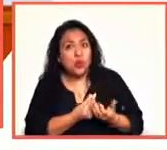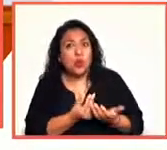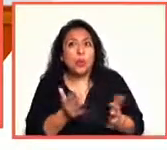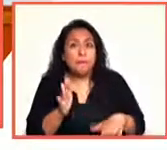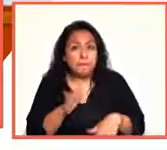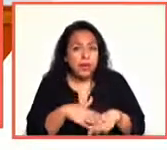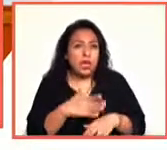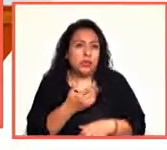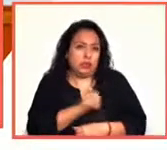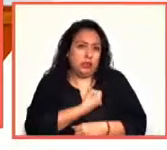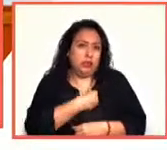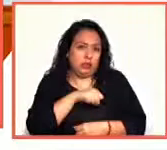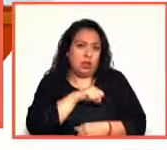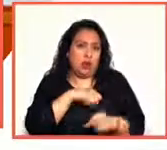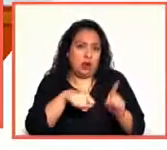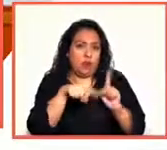sana.